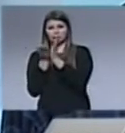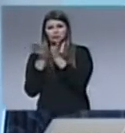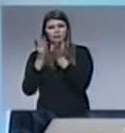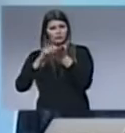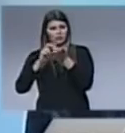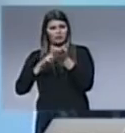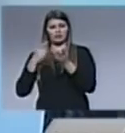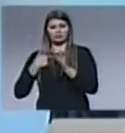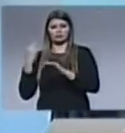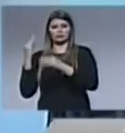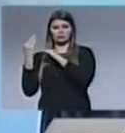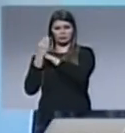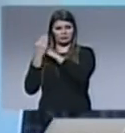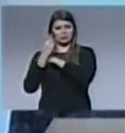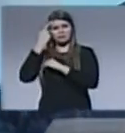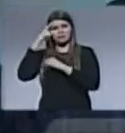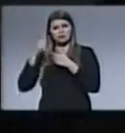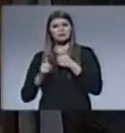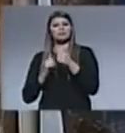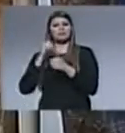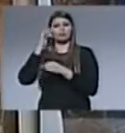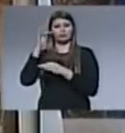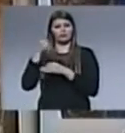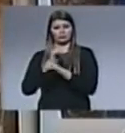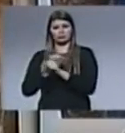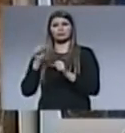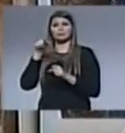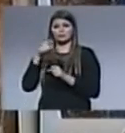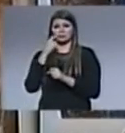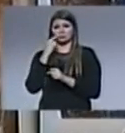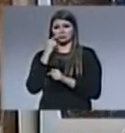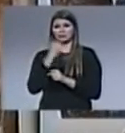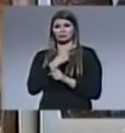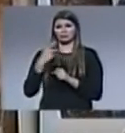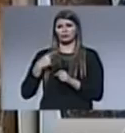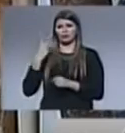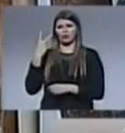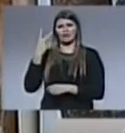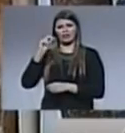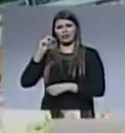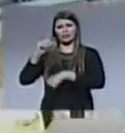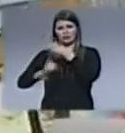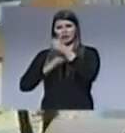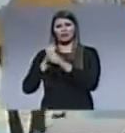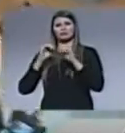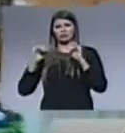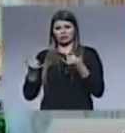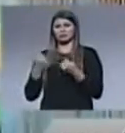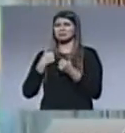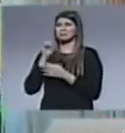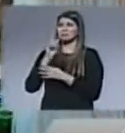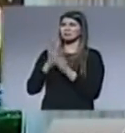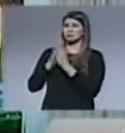me preparar para la obra del ministerio. El pastor Obus, en estos más de dos décadas de ministerio, vio el poder de Dios